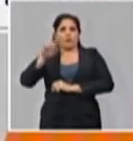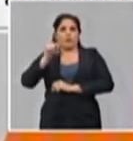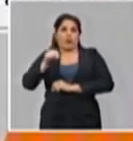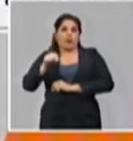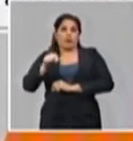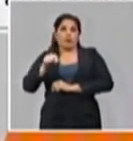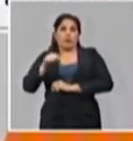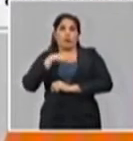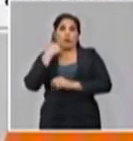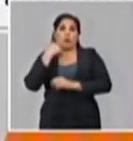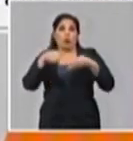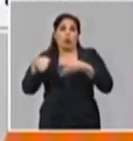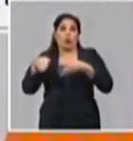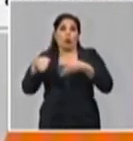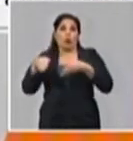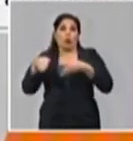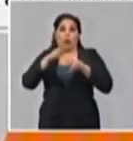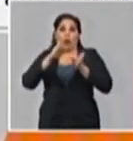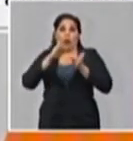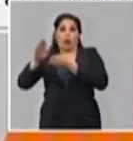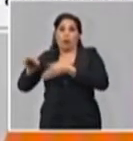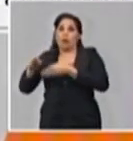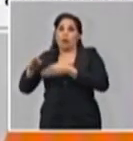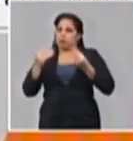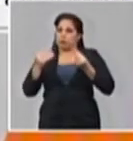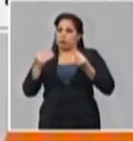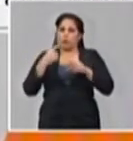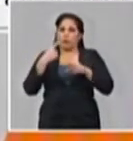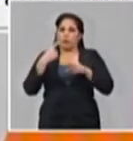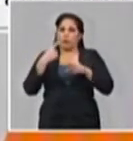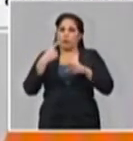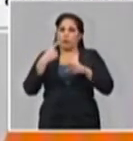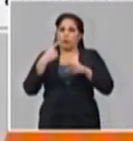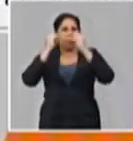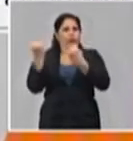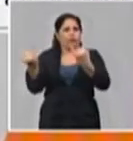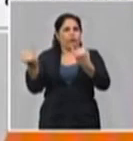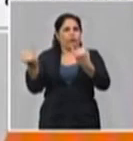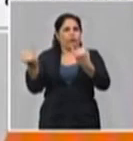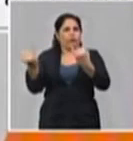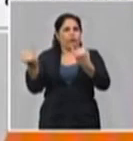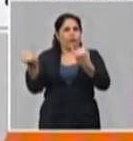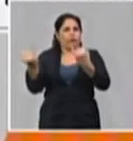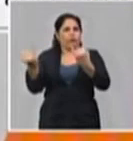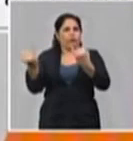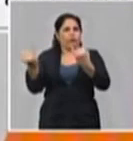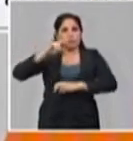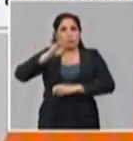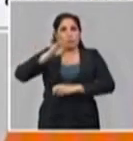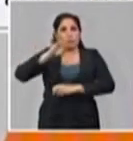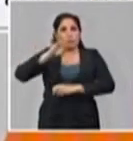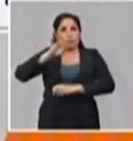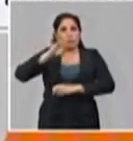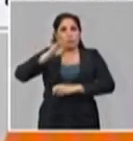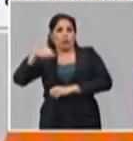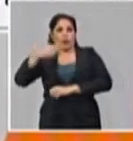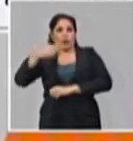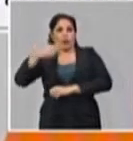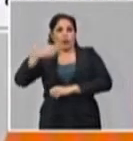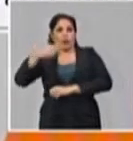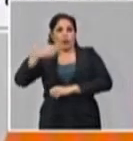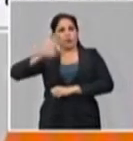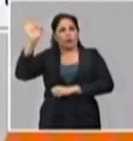letalidad alta. Un dato importante que estábamos revisando en estos días, ya el 45,4